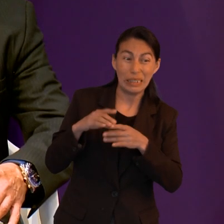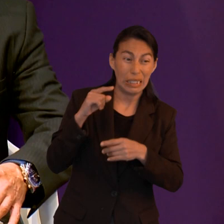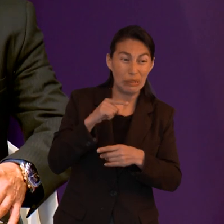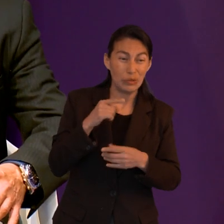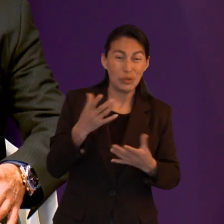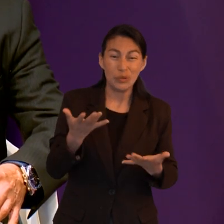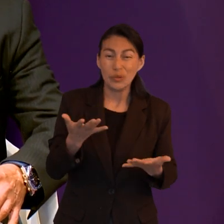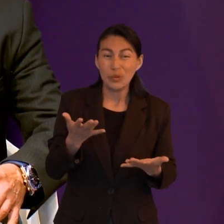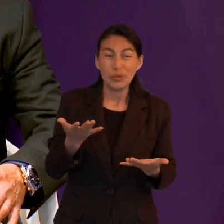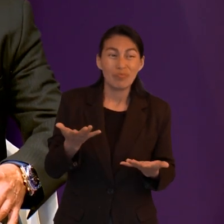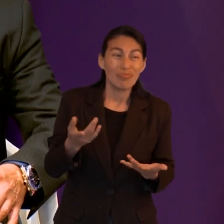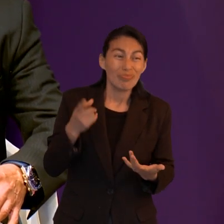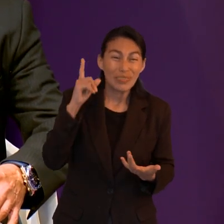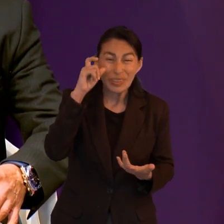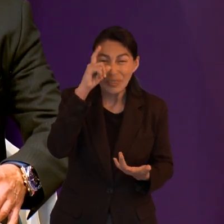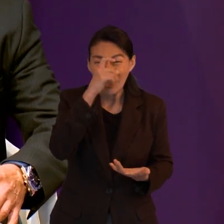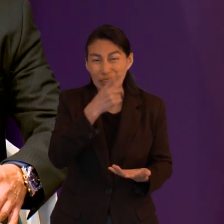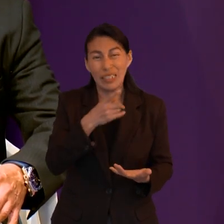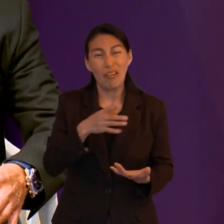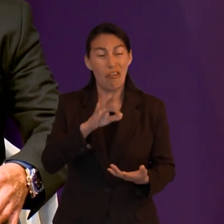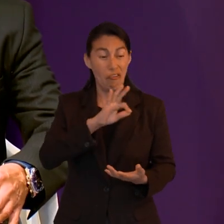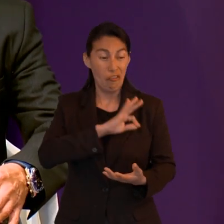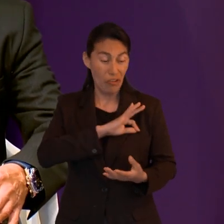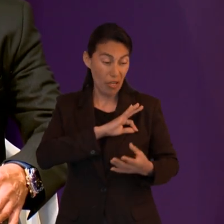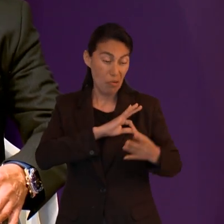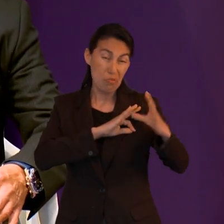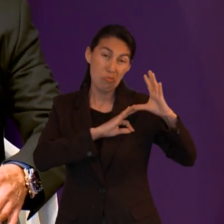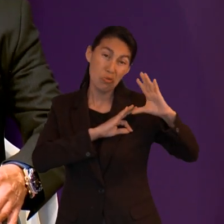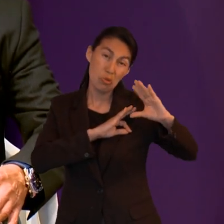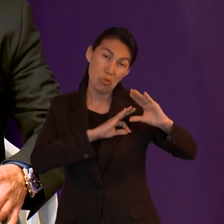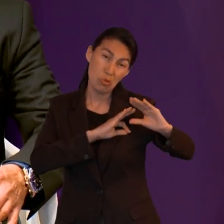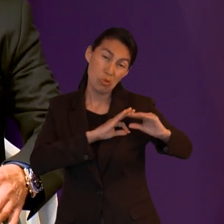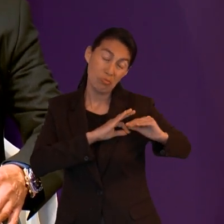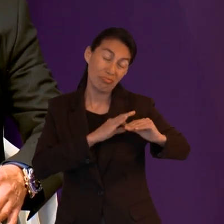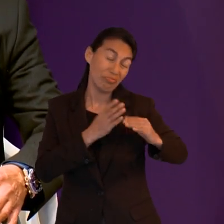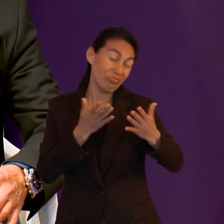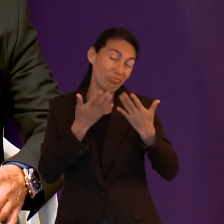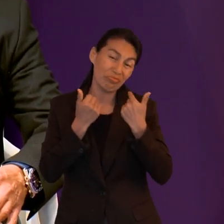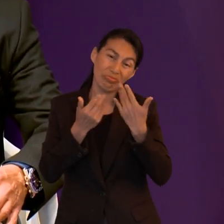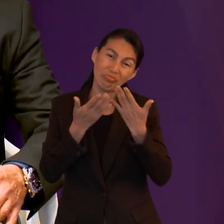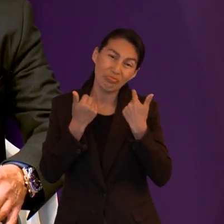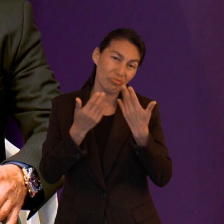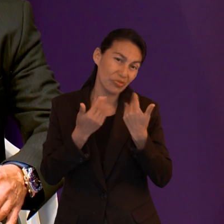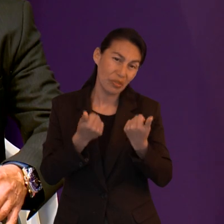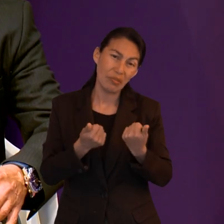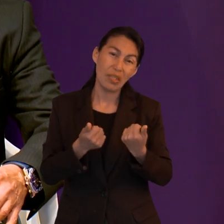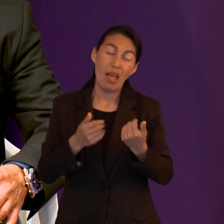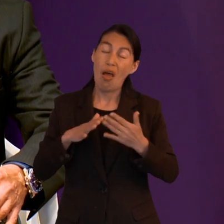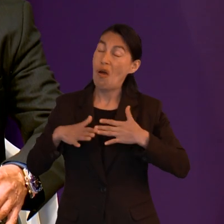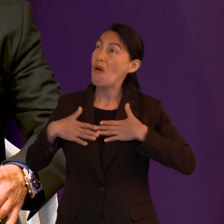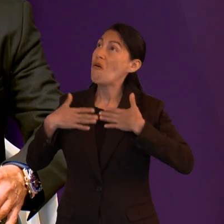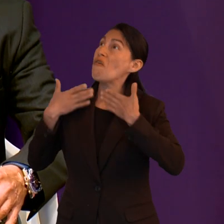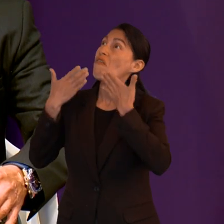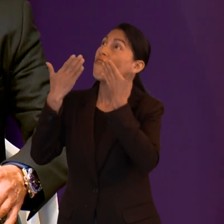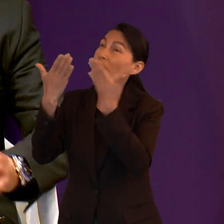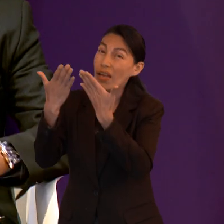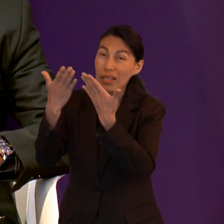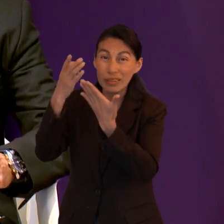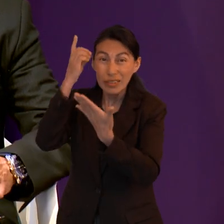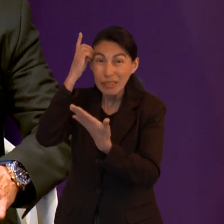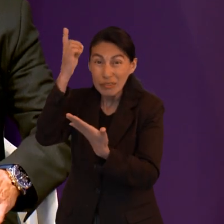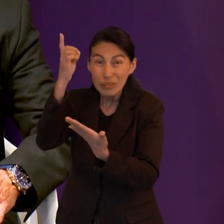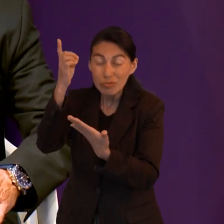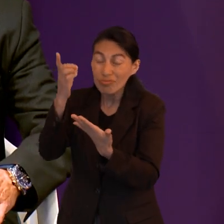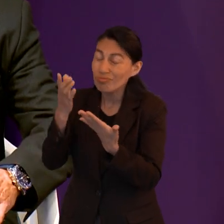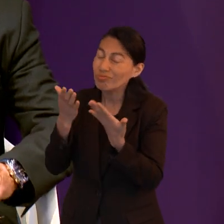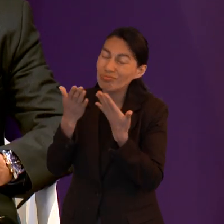faltó precisamente esto, la fe o la constancia, la confianza en Dios, en que eso tarde